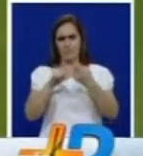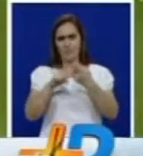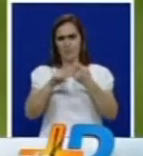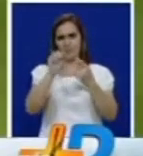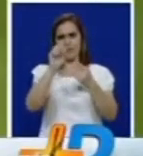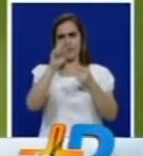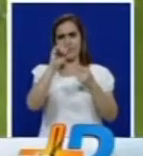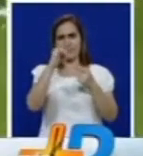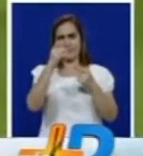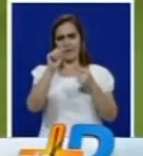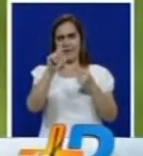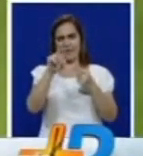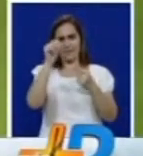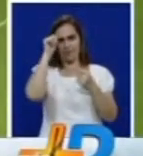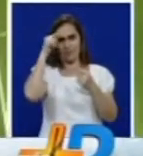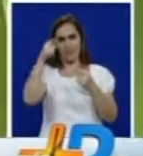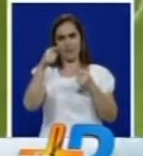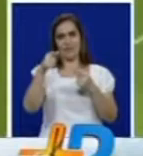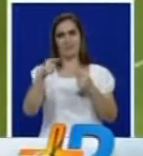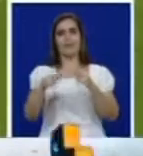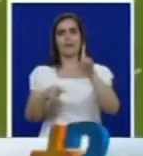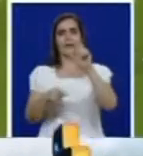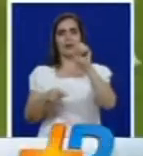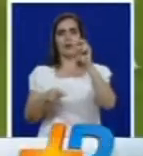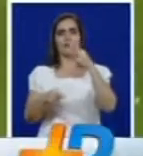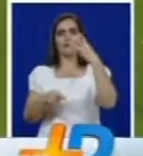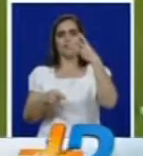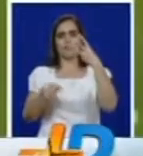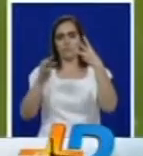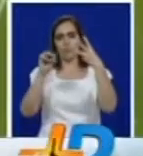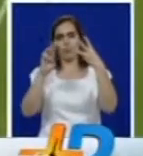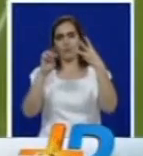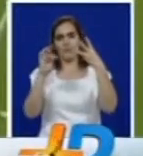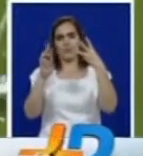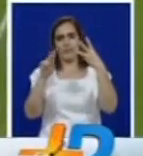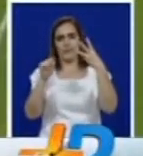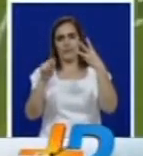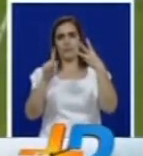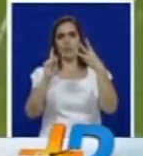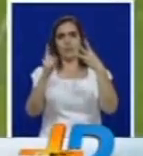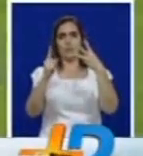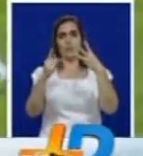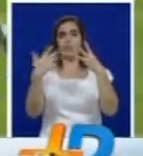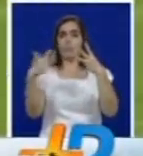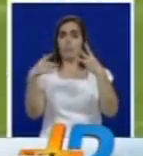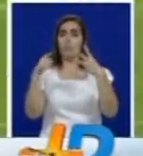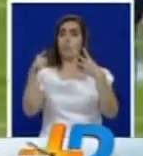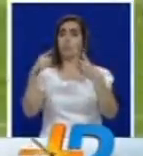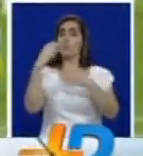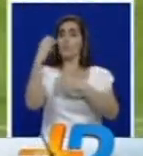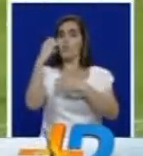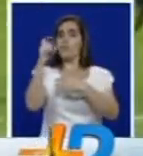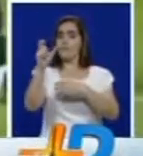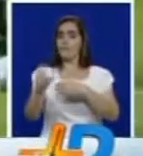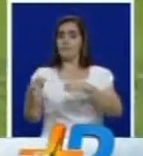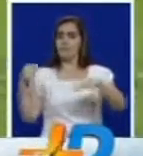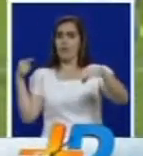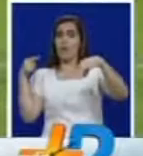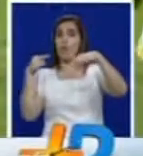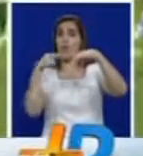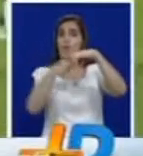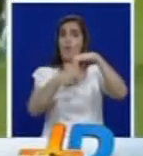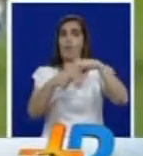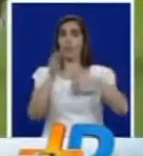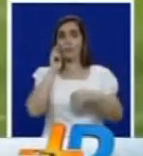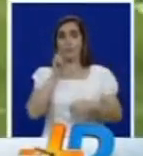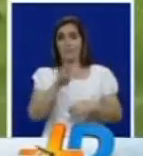Franco Arizala León 3 Monterrey 1 minuto 40 del segundo tiempo potente remate del jugador colombiano ah mírenlo otro ángulo aquí está